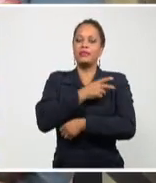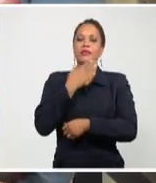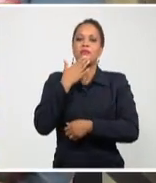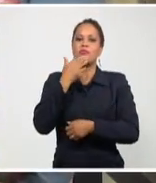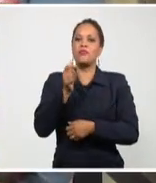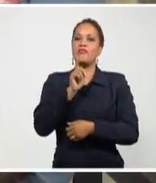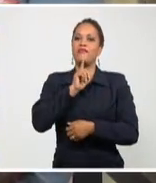fin de semana.